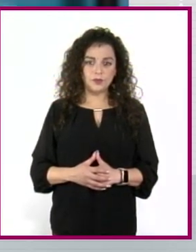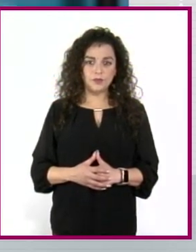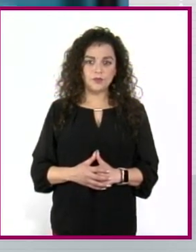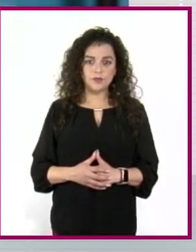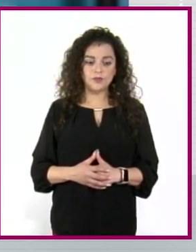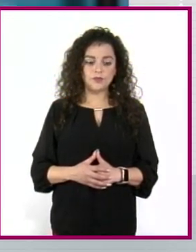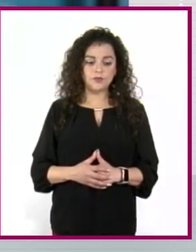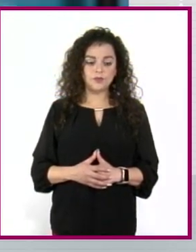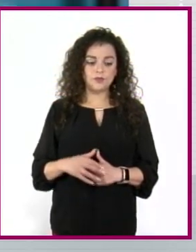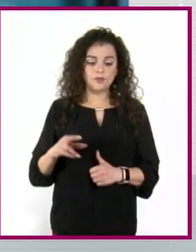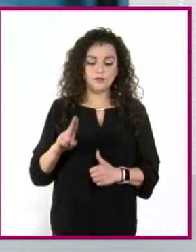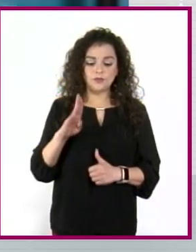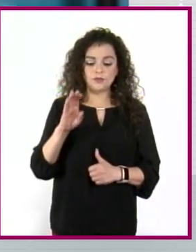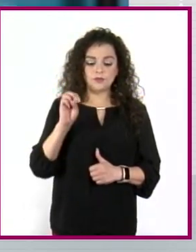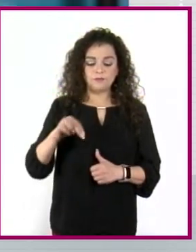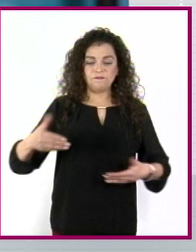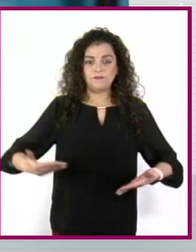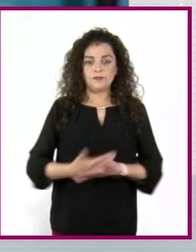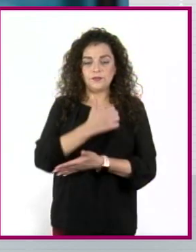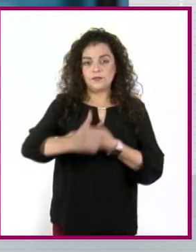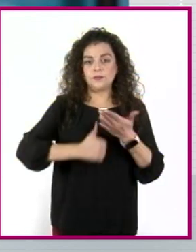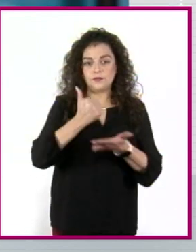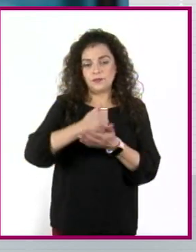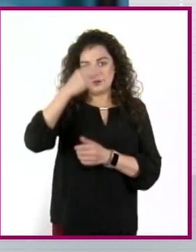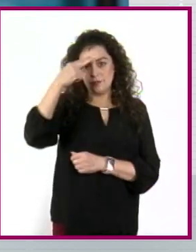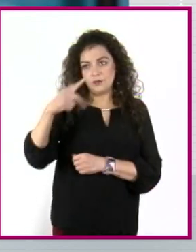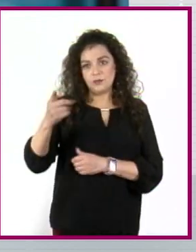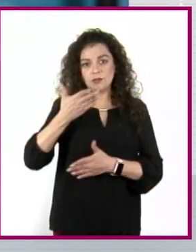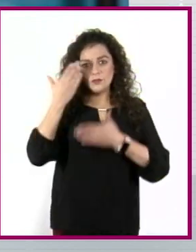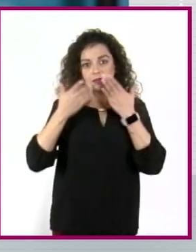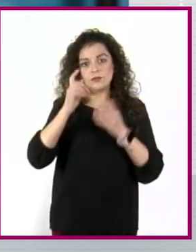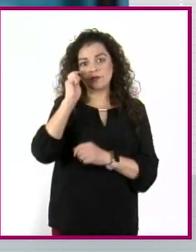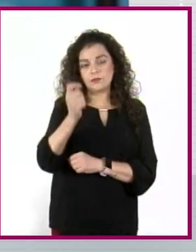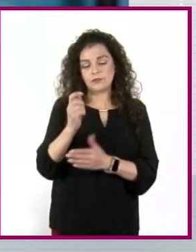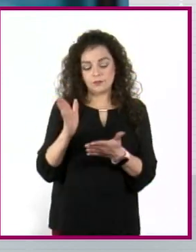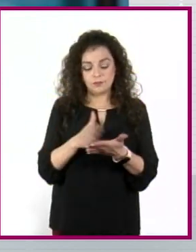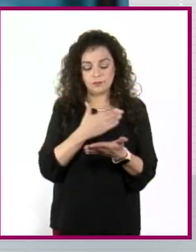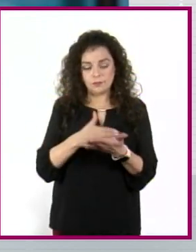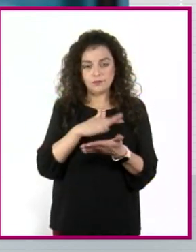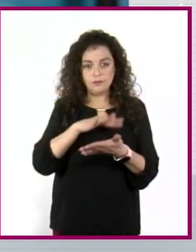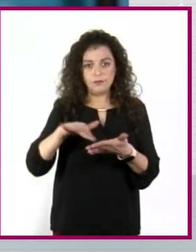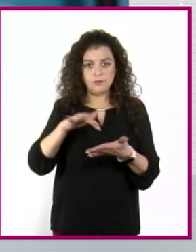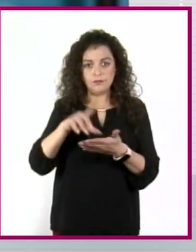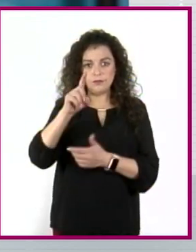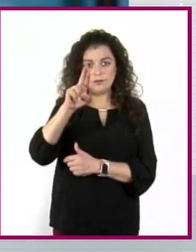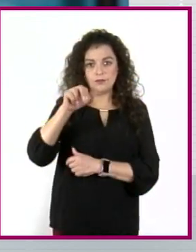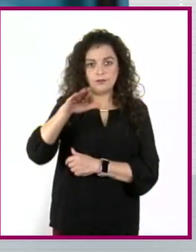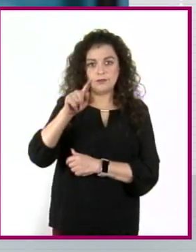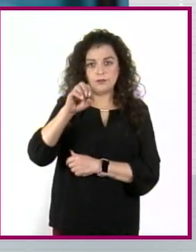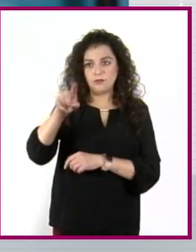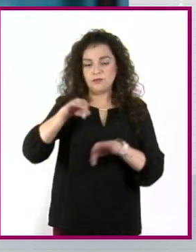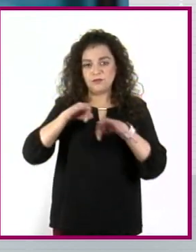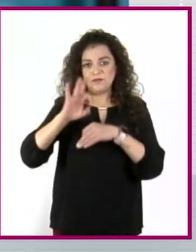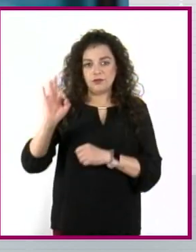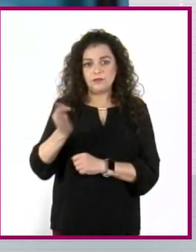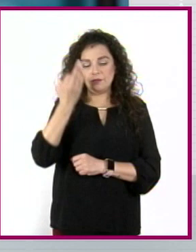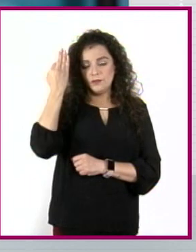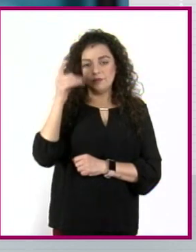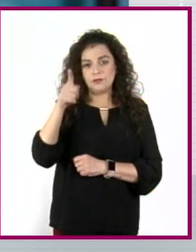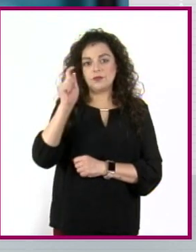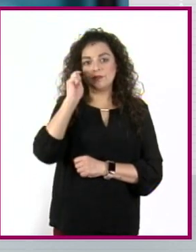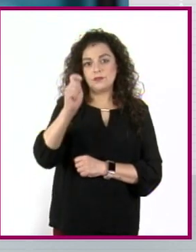Rubén Fischer nació en la Ciudad de México y estudió la licenciatura en Literatura Dramática y Teatro en la Facultad de Filosofía y Letras de la UNAM.